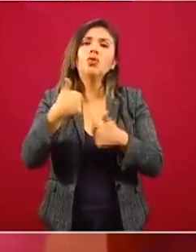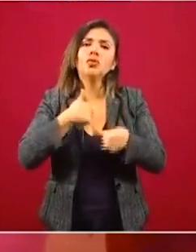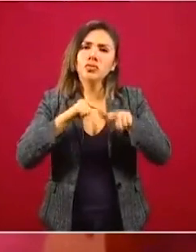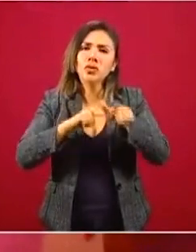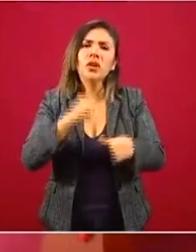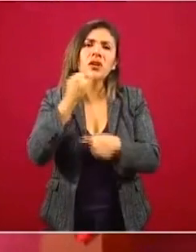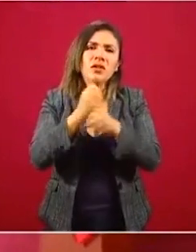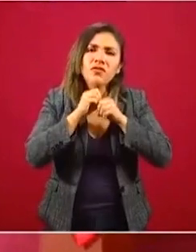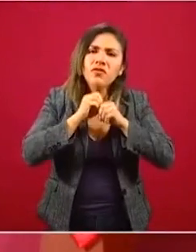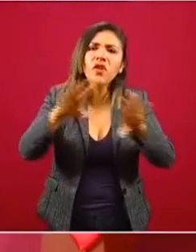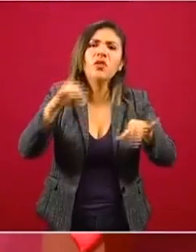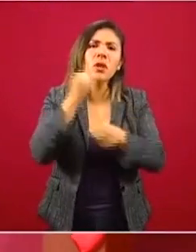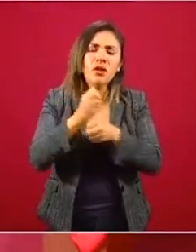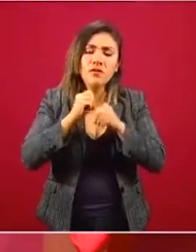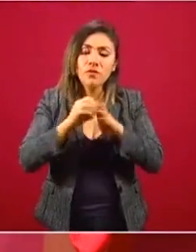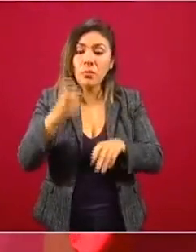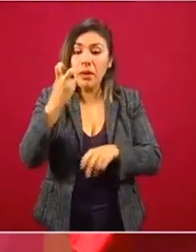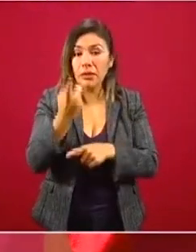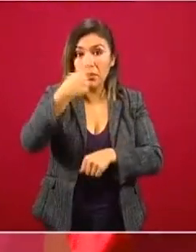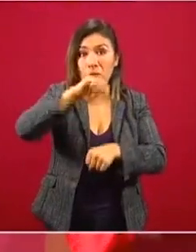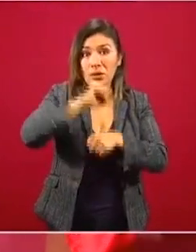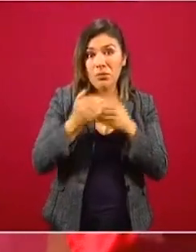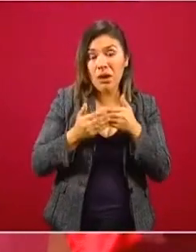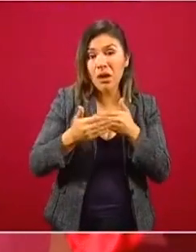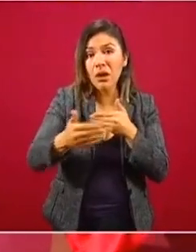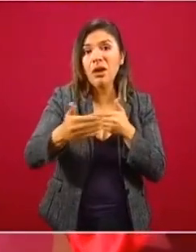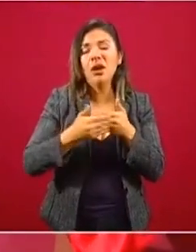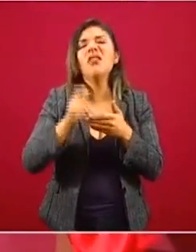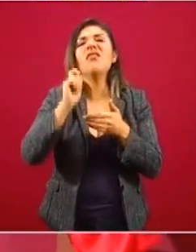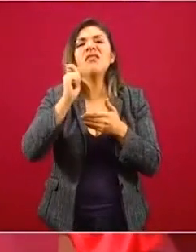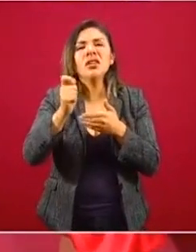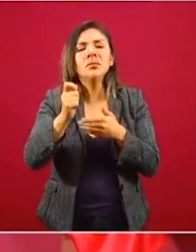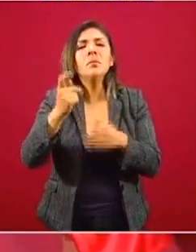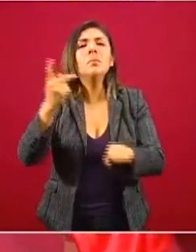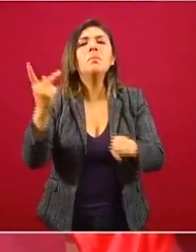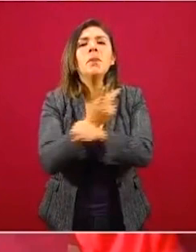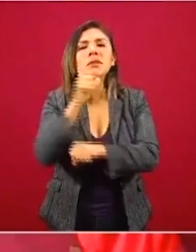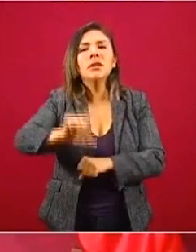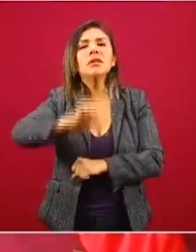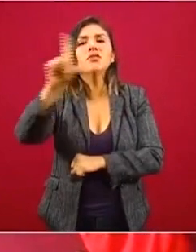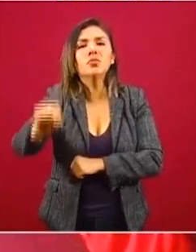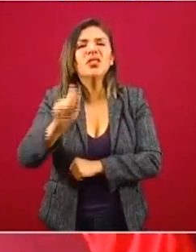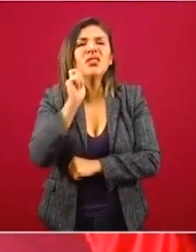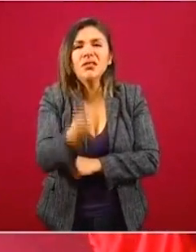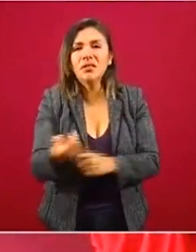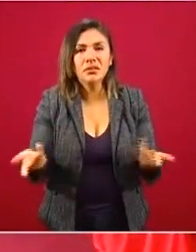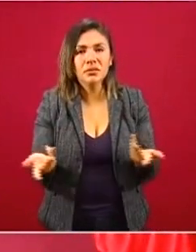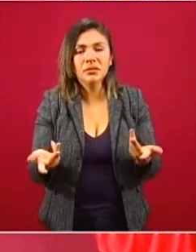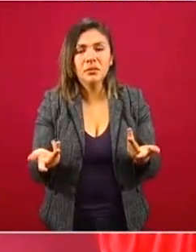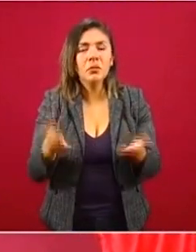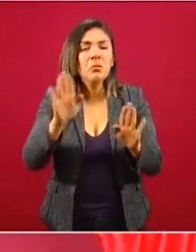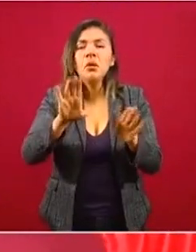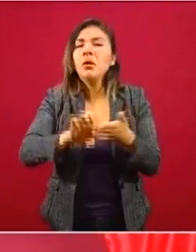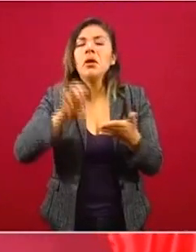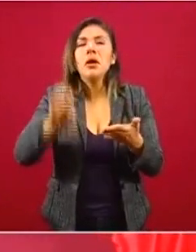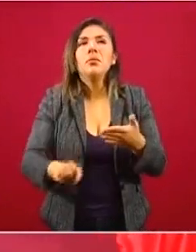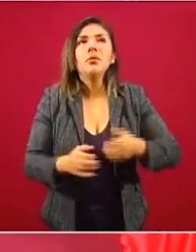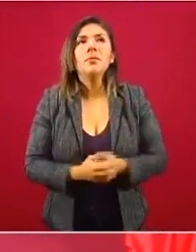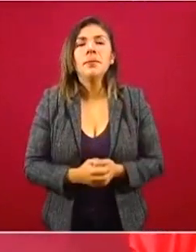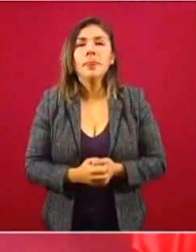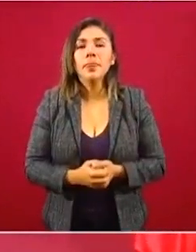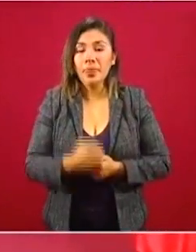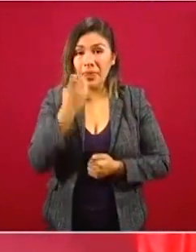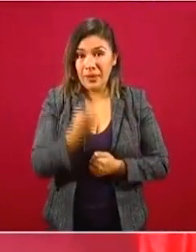esta semana sobre lo que sigue. Por ejemplo, en esta